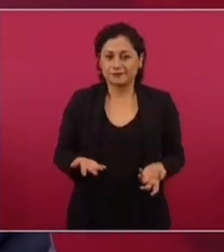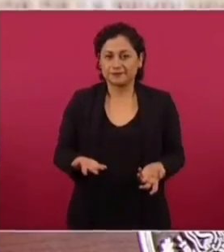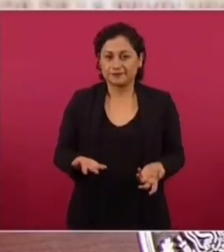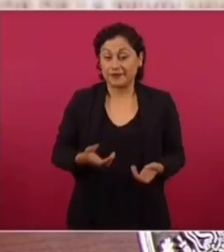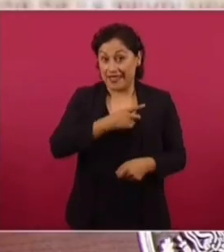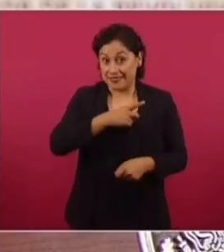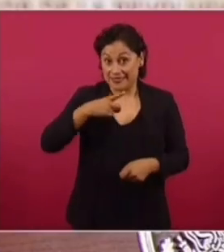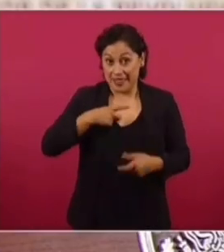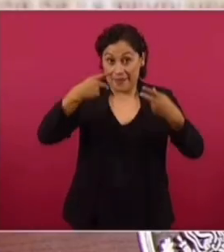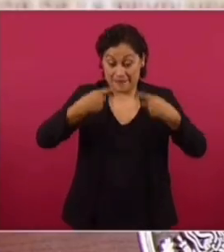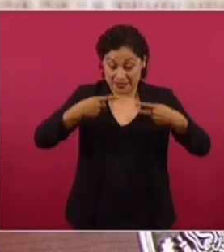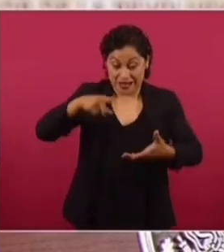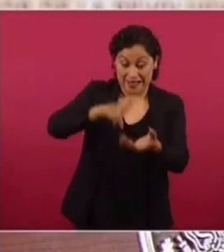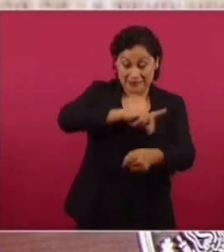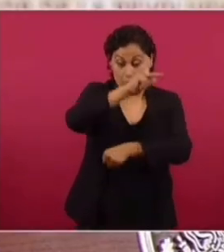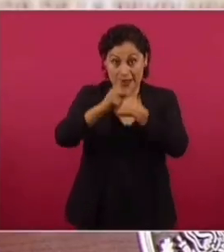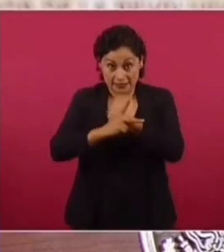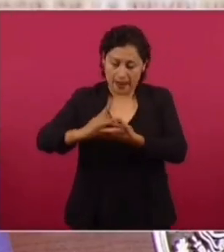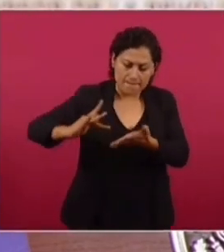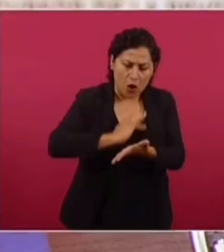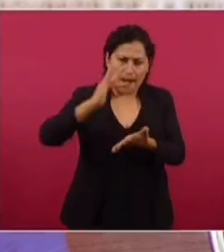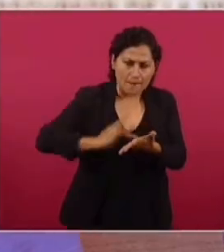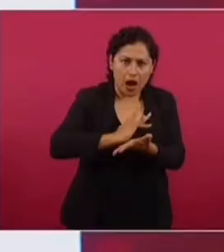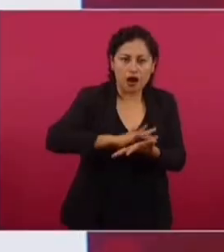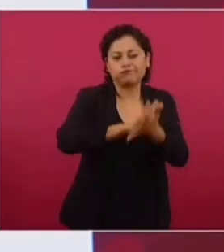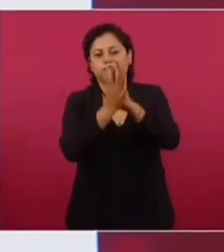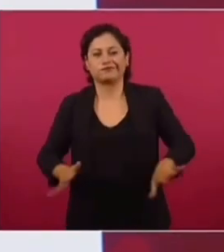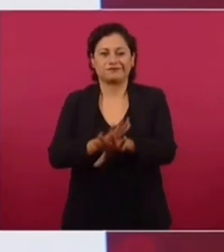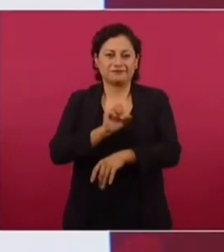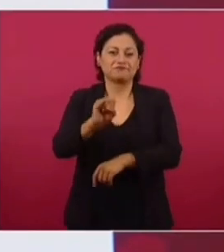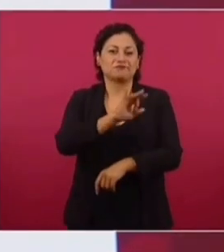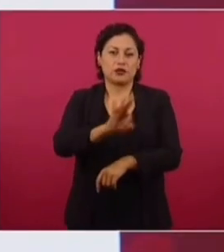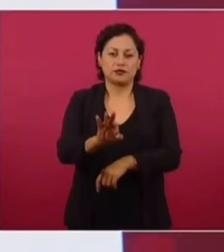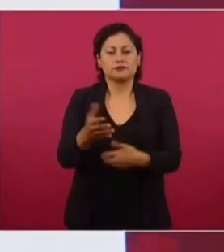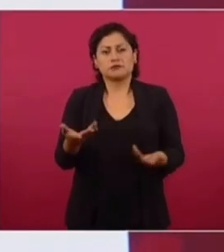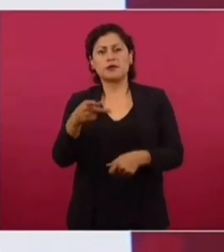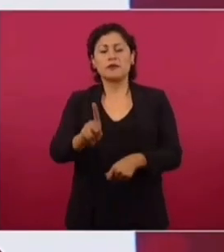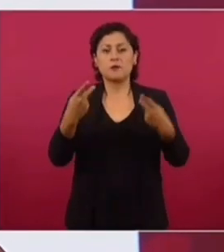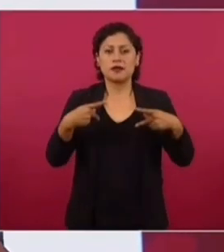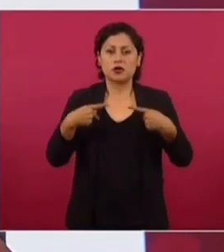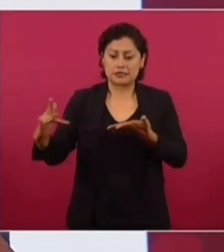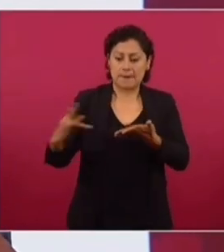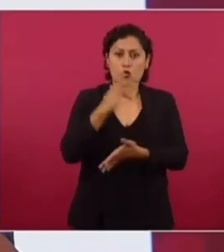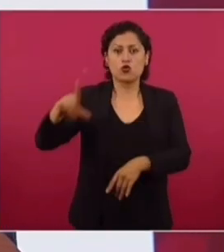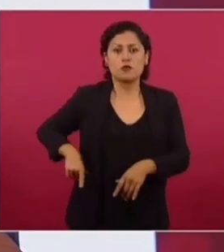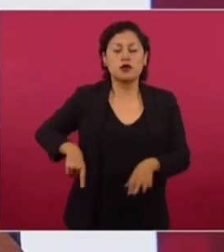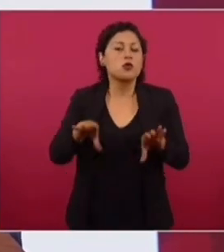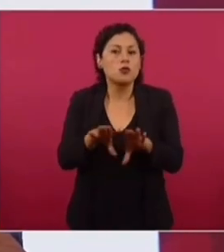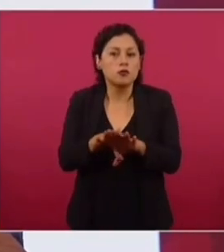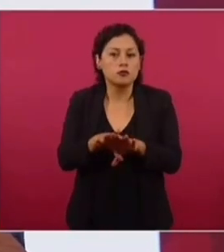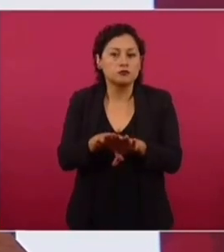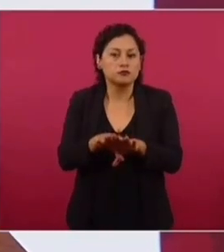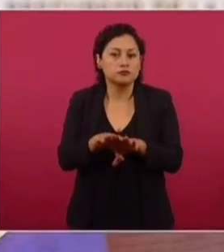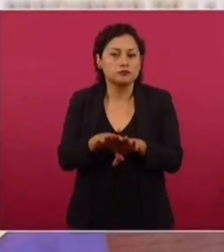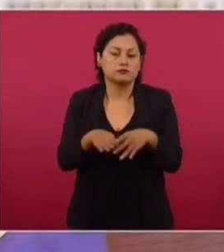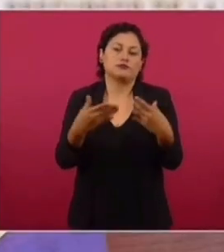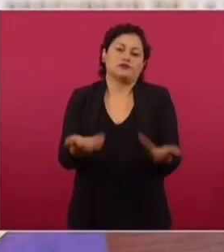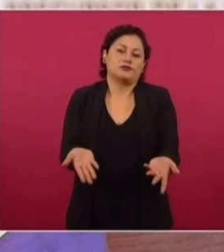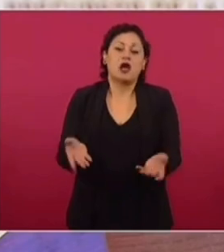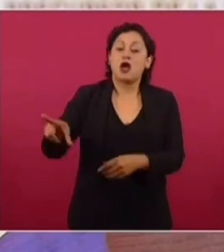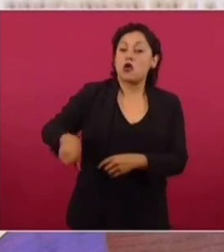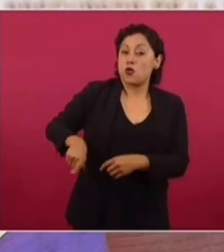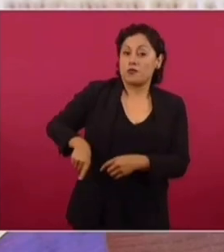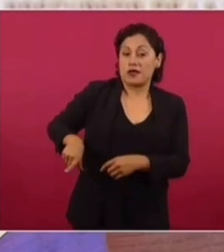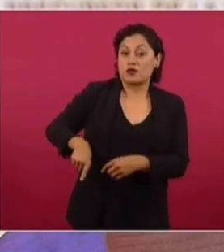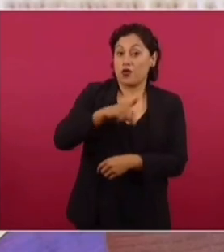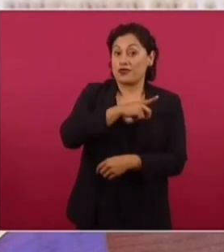el respaldo del pueblo. Y para que el pueblo respalde a su gobierno, su gobierno tiene que estar